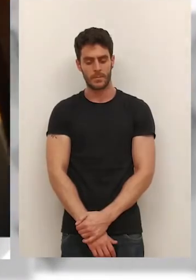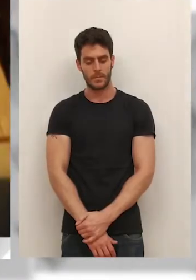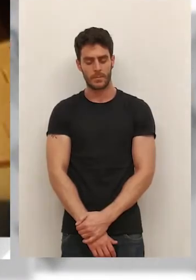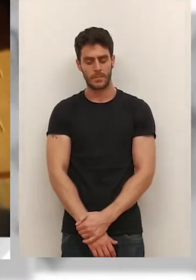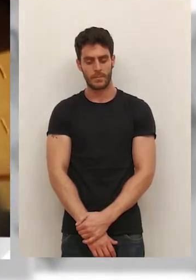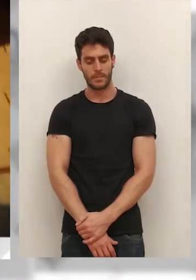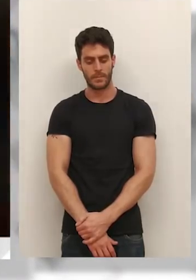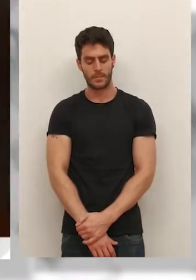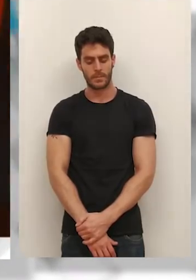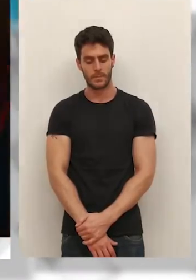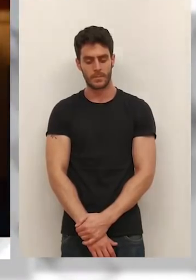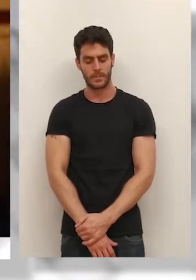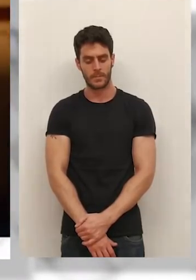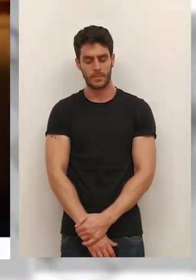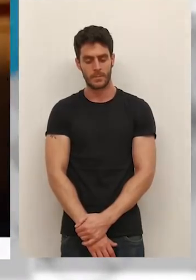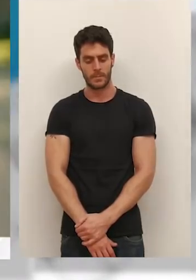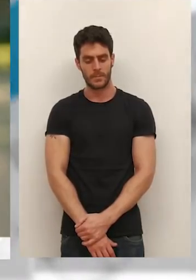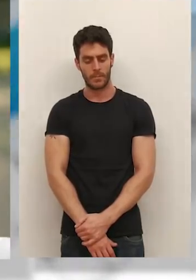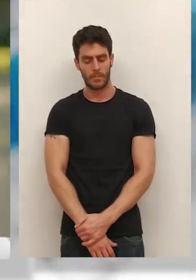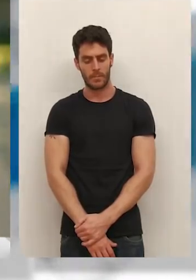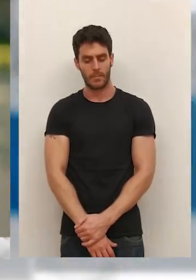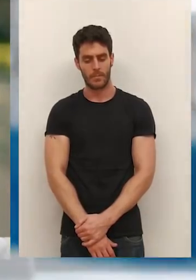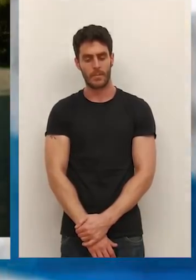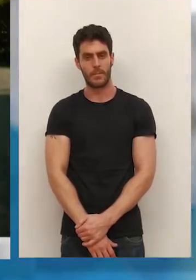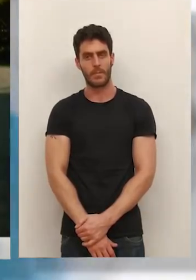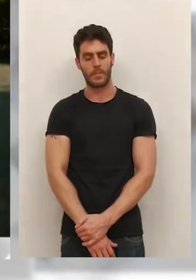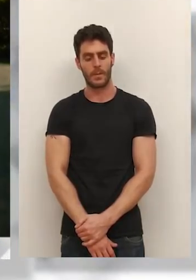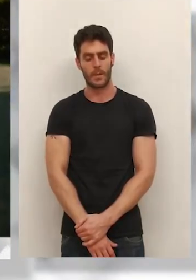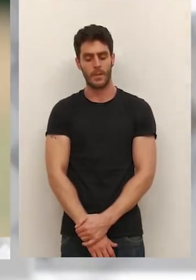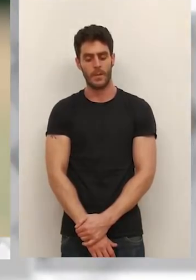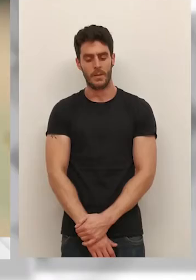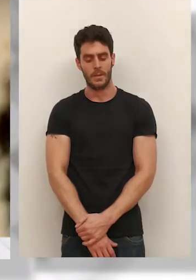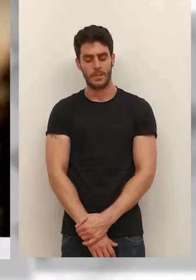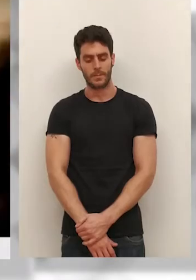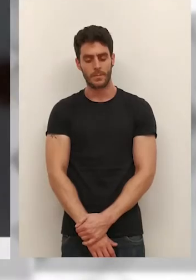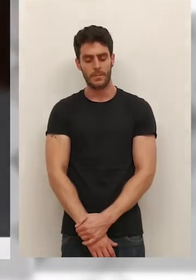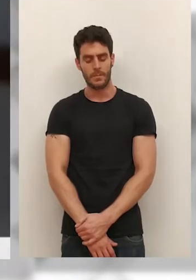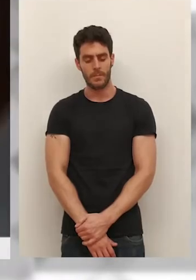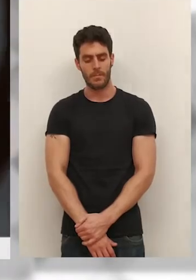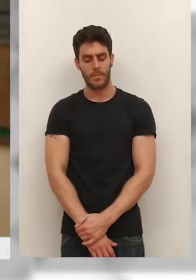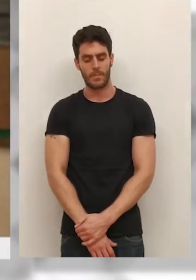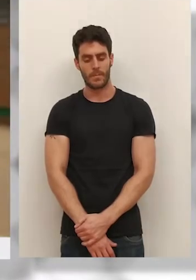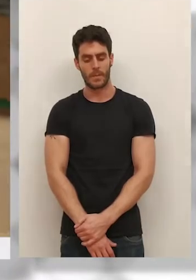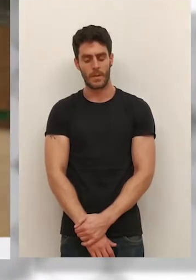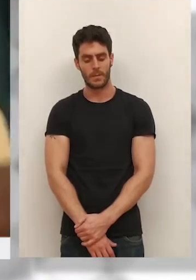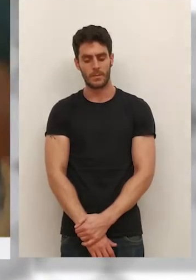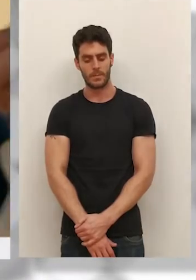y a crecer. Vuelve el cole, vuelve el deporte de aprender.